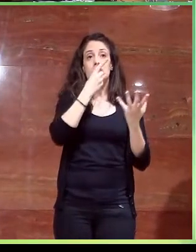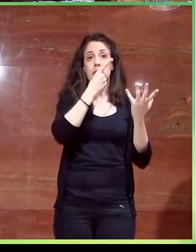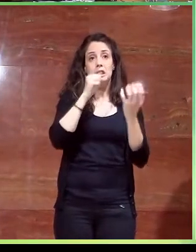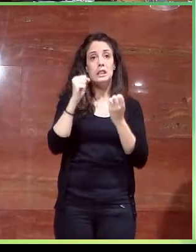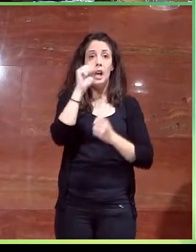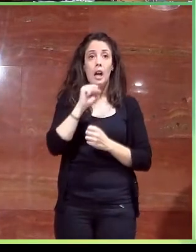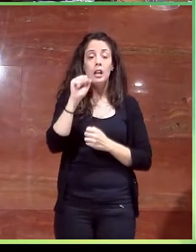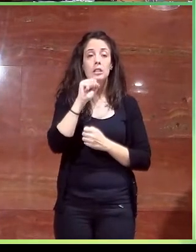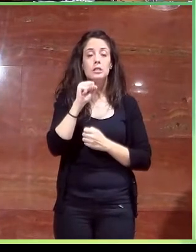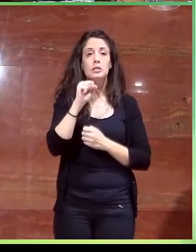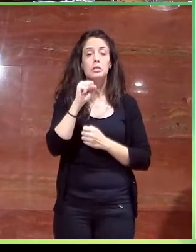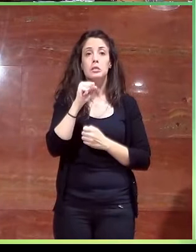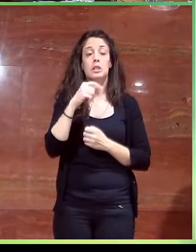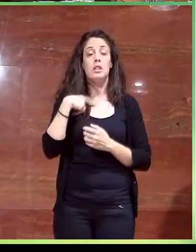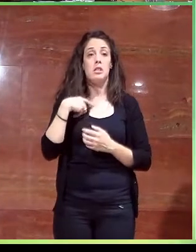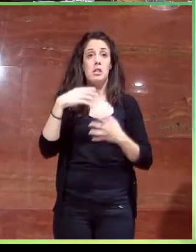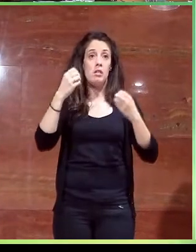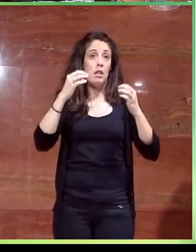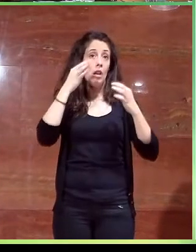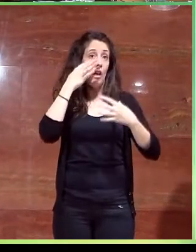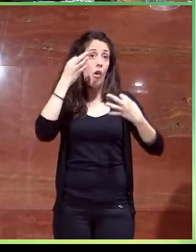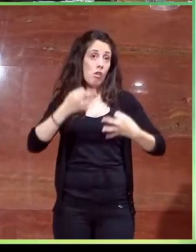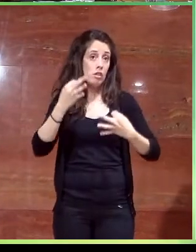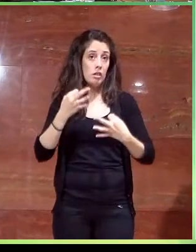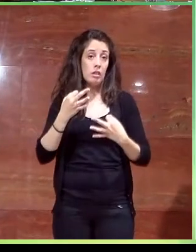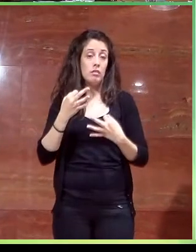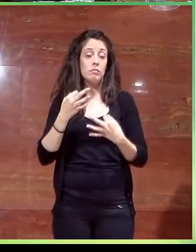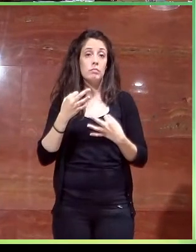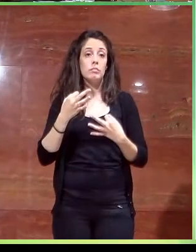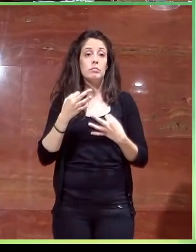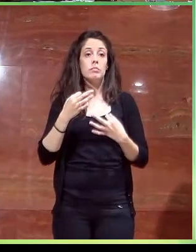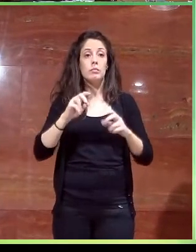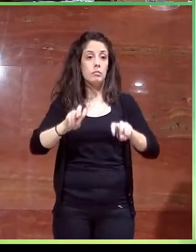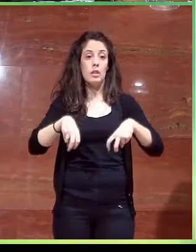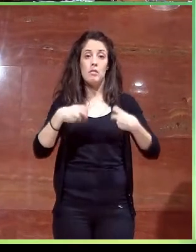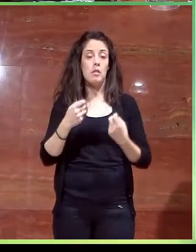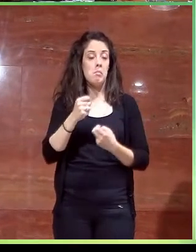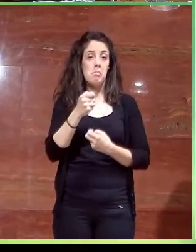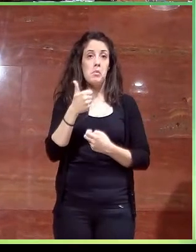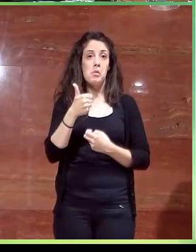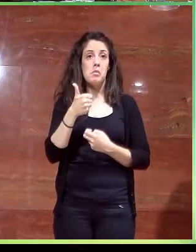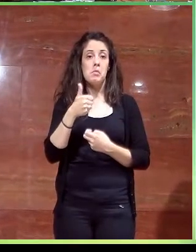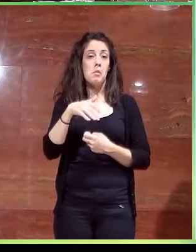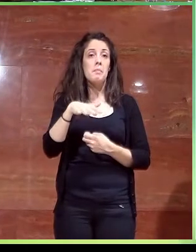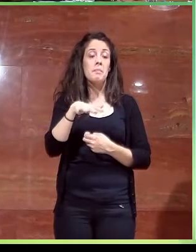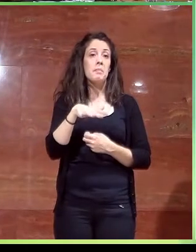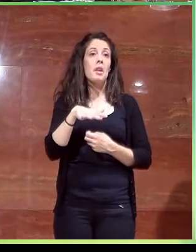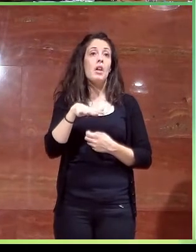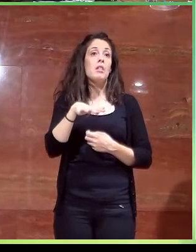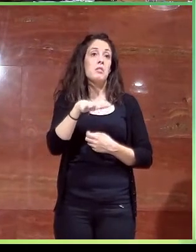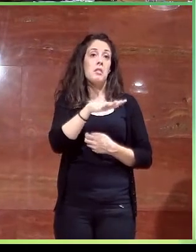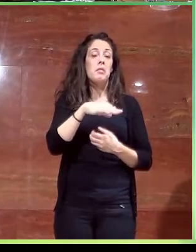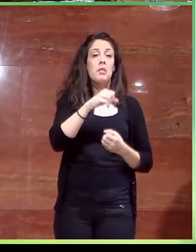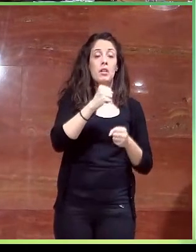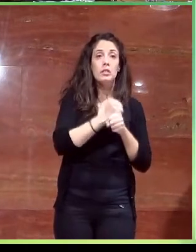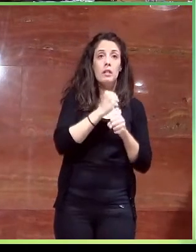prácticamente está en su estado original, se ha modificado muy poco solamente para adaptar la zona de trabajo a la persona, al trabajador que está